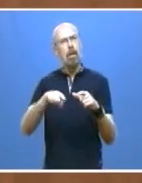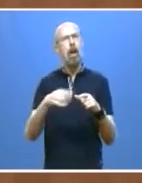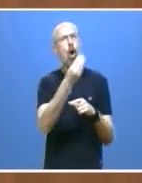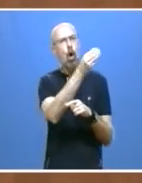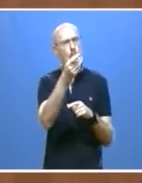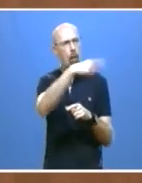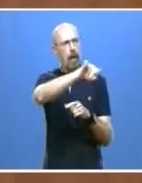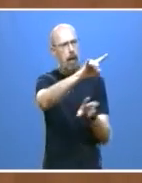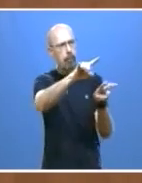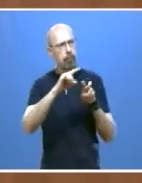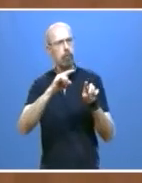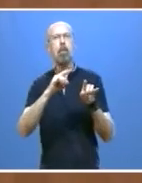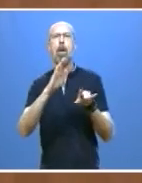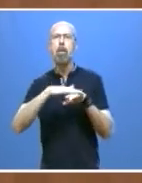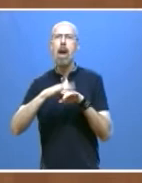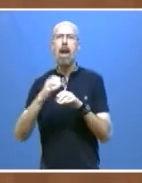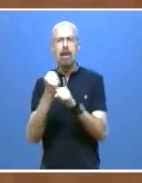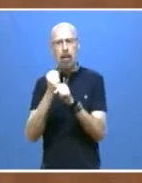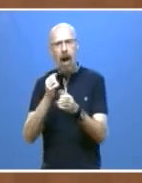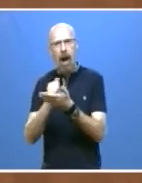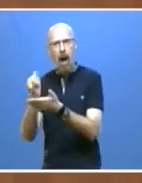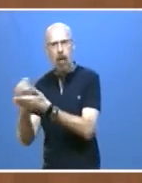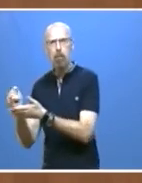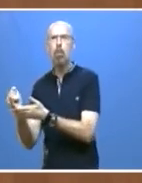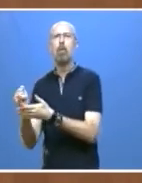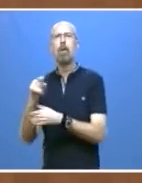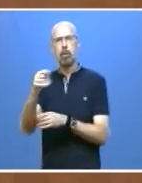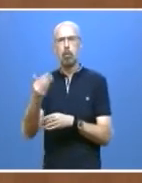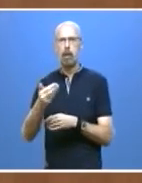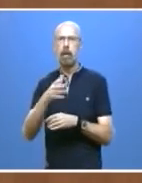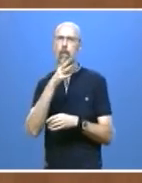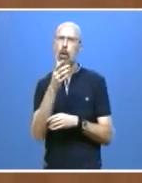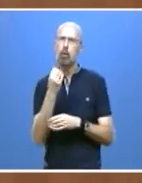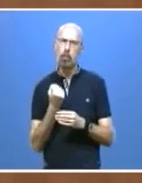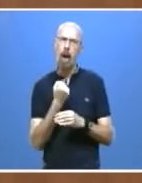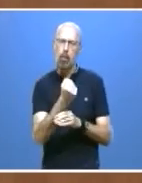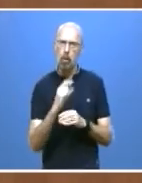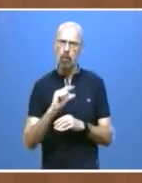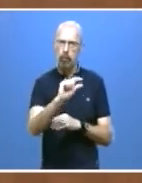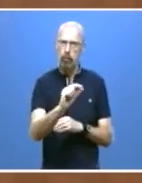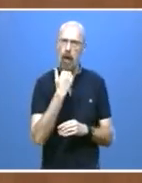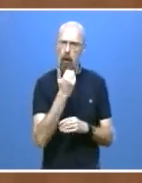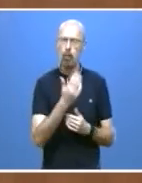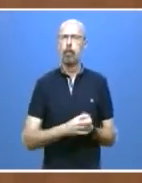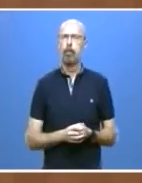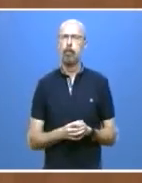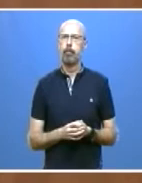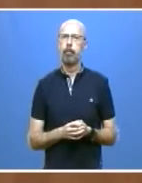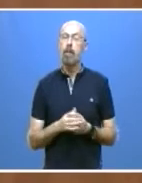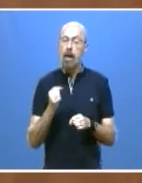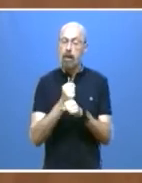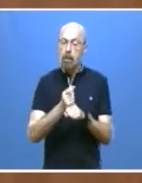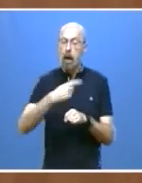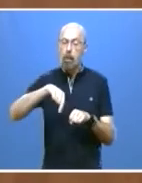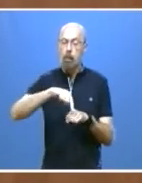prioridad, por eso hemos incrementado las ayudas. Y trabajamos para alcanzar un pacto para